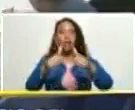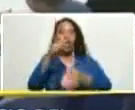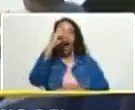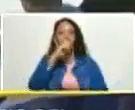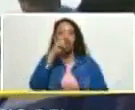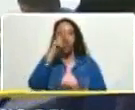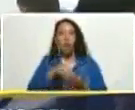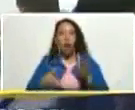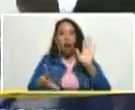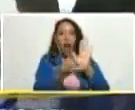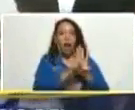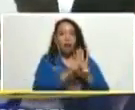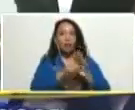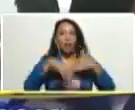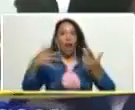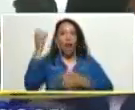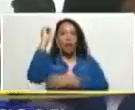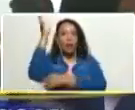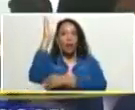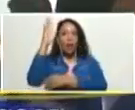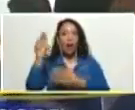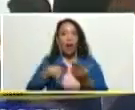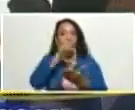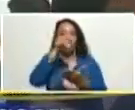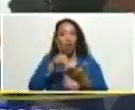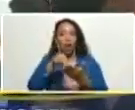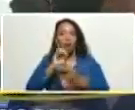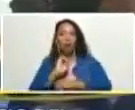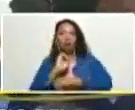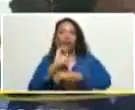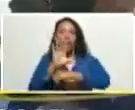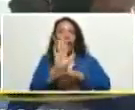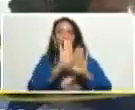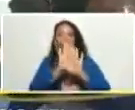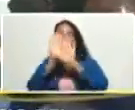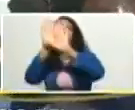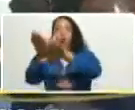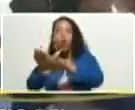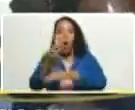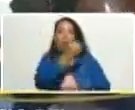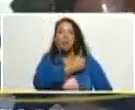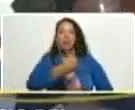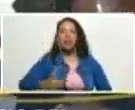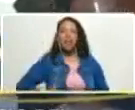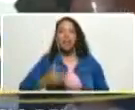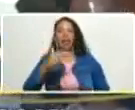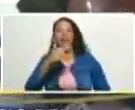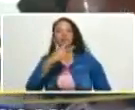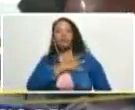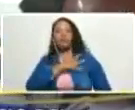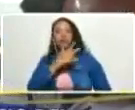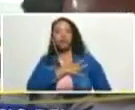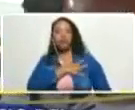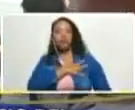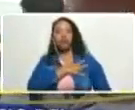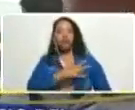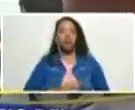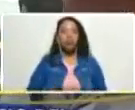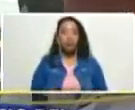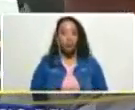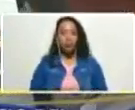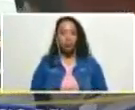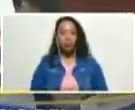año legislativo por parte de la asamblea nacional enviamos todo nuestro apoyo al presidente de Brasil Luis Ignacio Lula da Silva